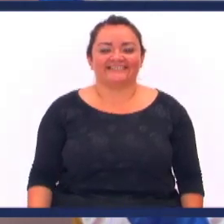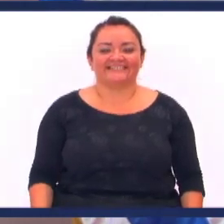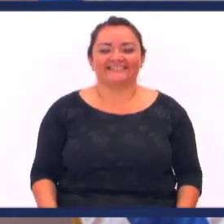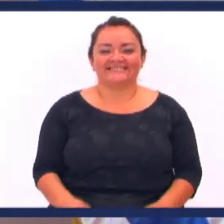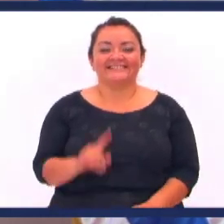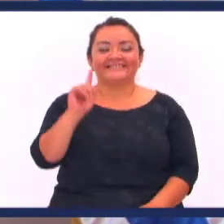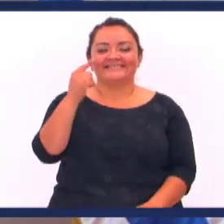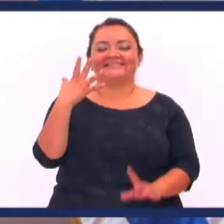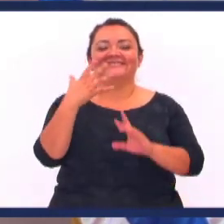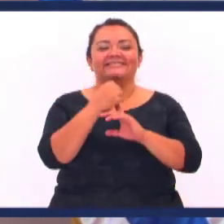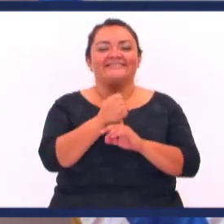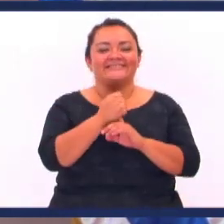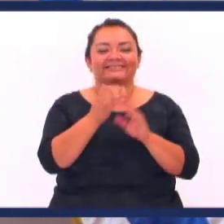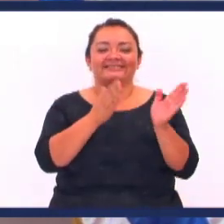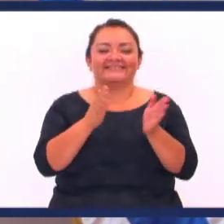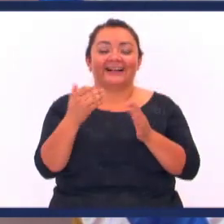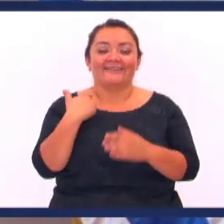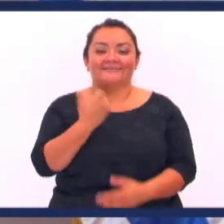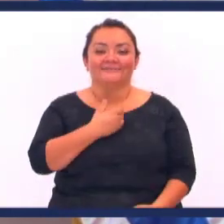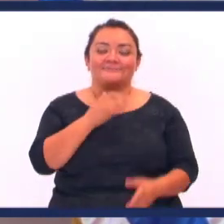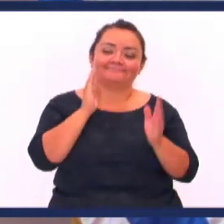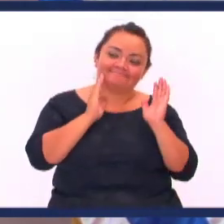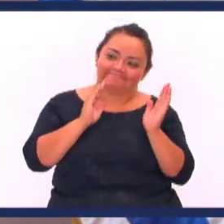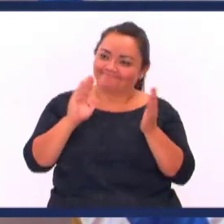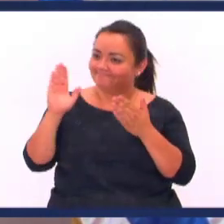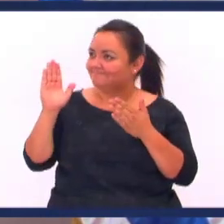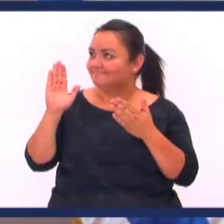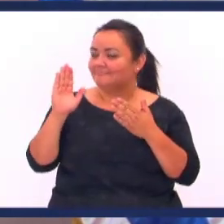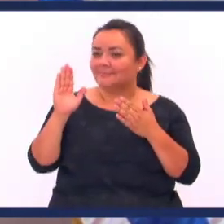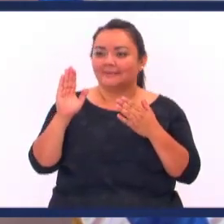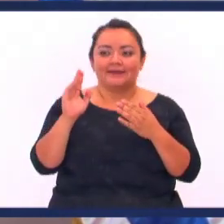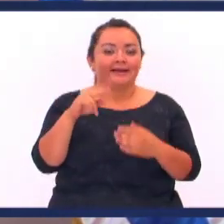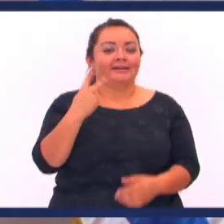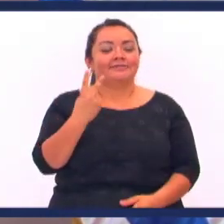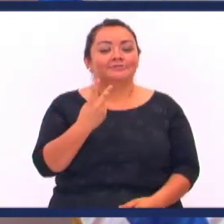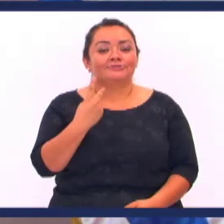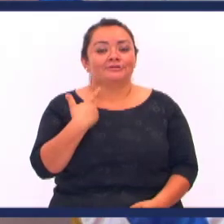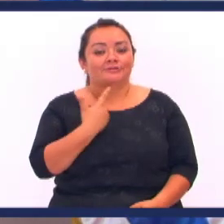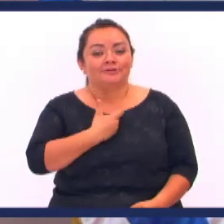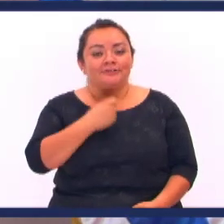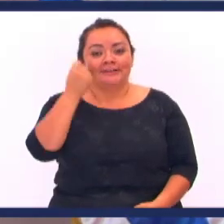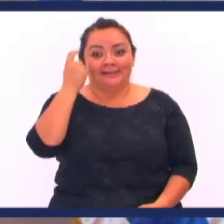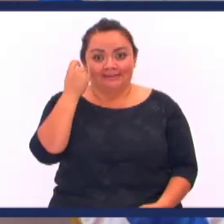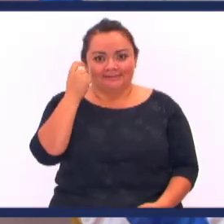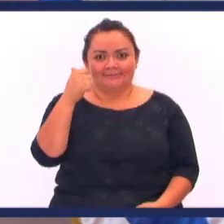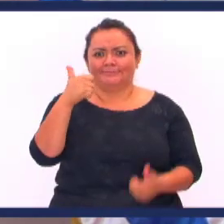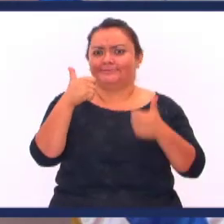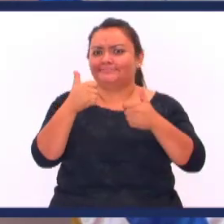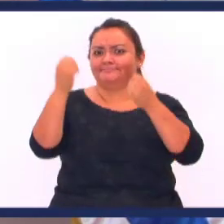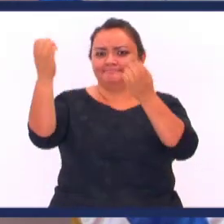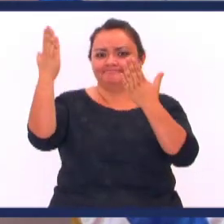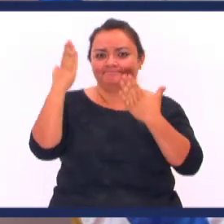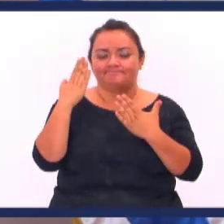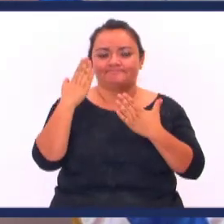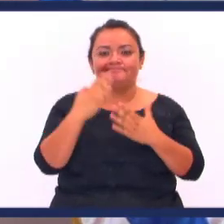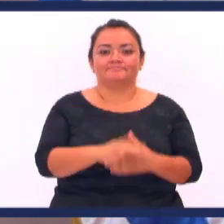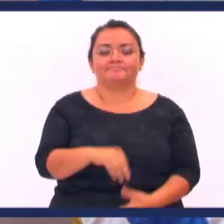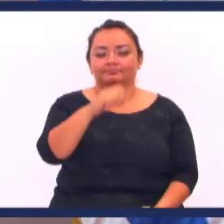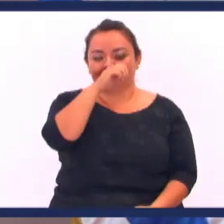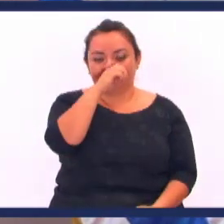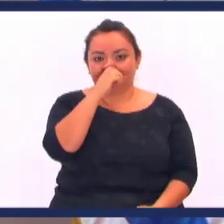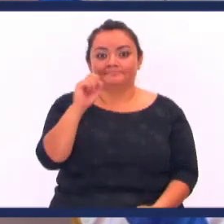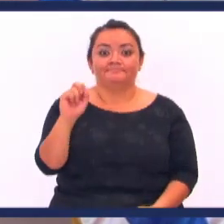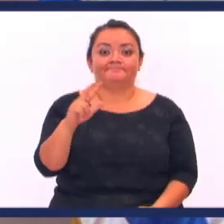primer objetivo De Dios En la tribulación Es que volvamos a él El segundo objetivo Es que entendamos Que todas las cosas Nos ayudan a bien El tercer